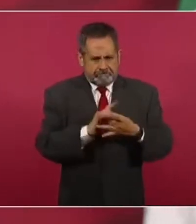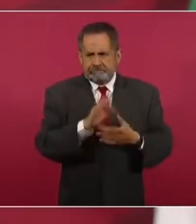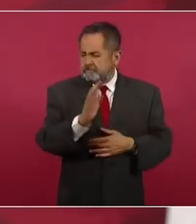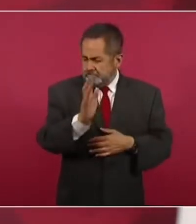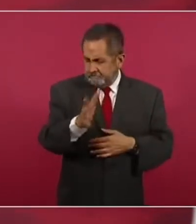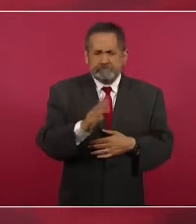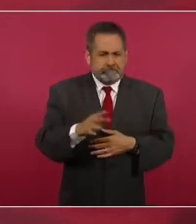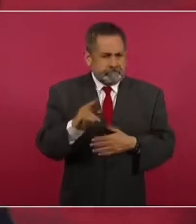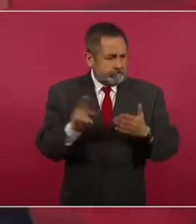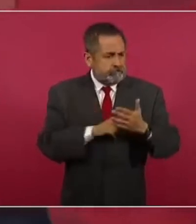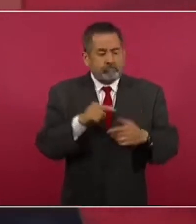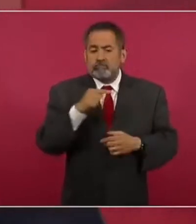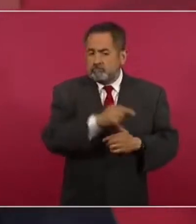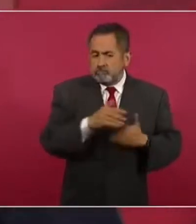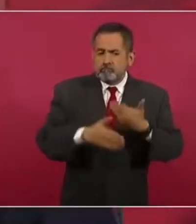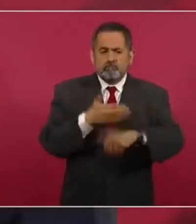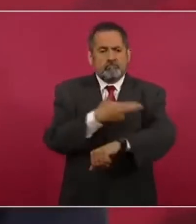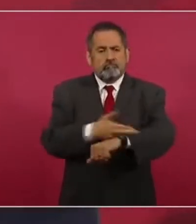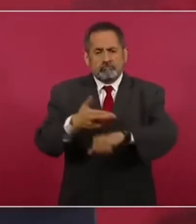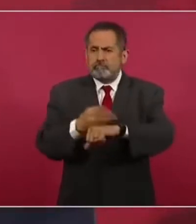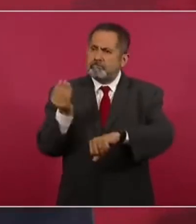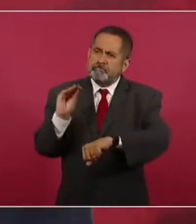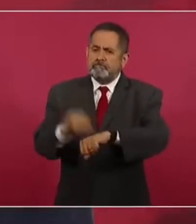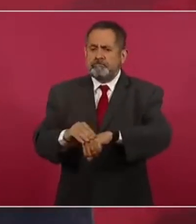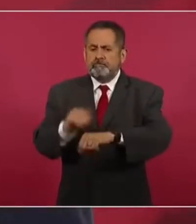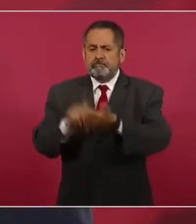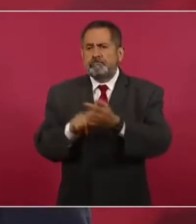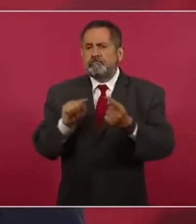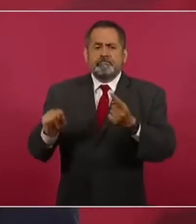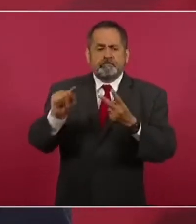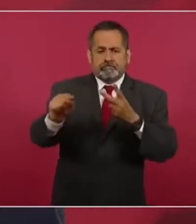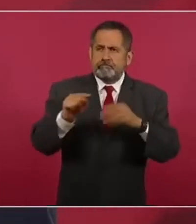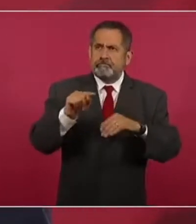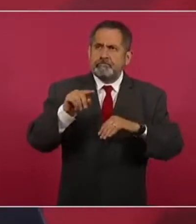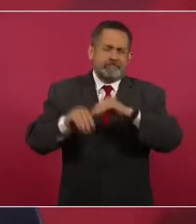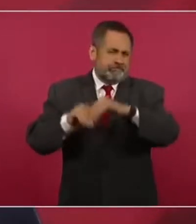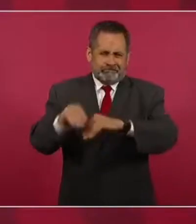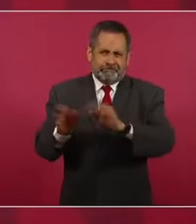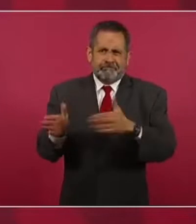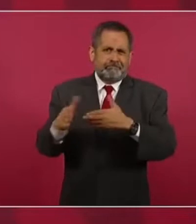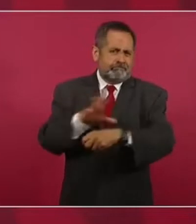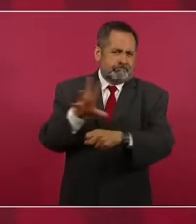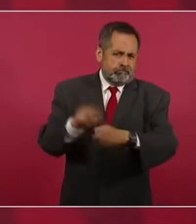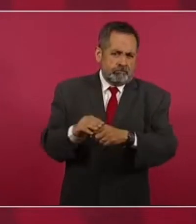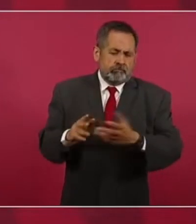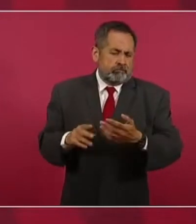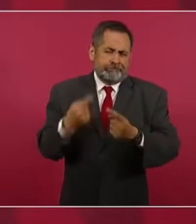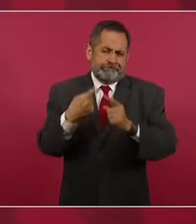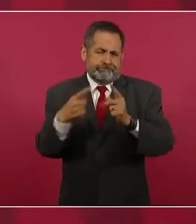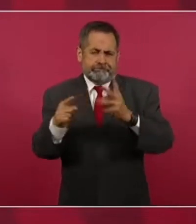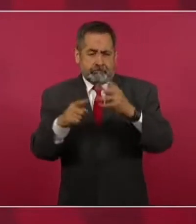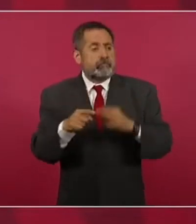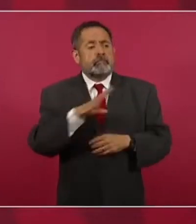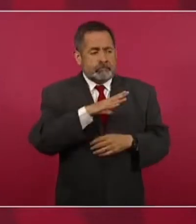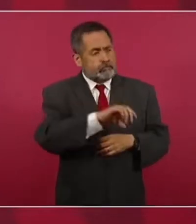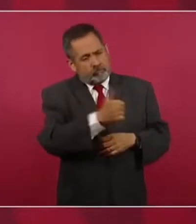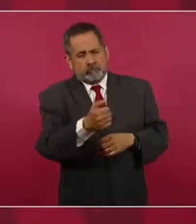instalación de infraestructura y otras empresas